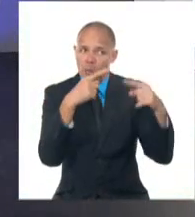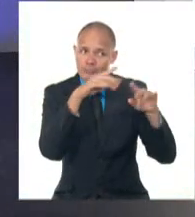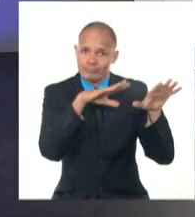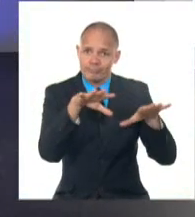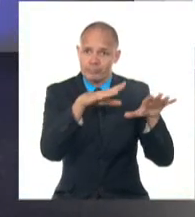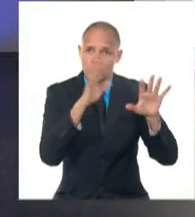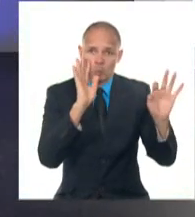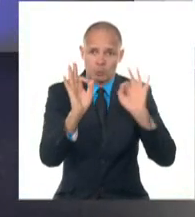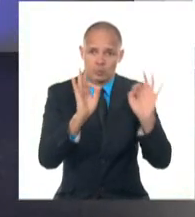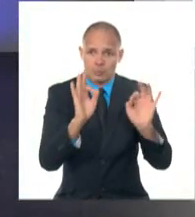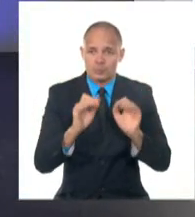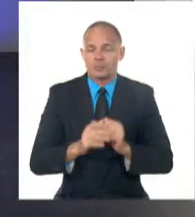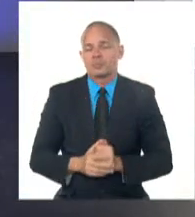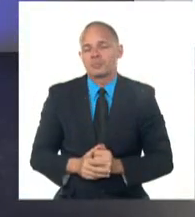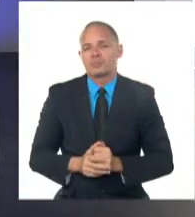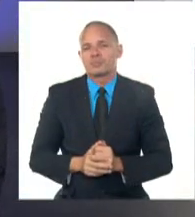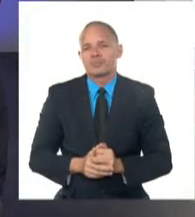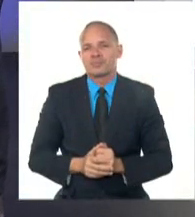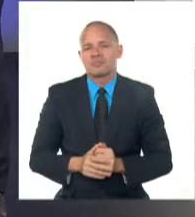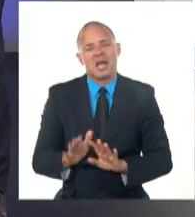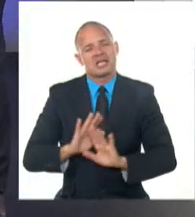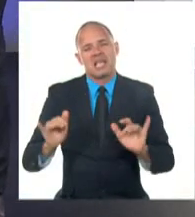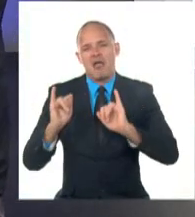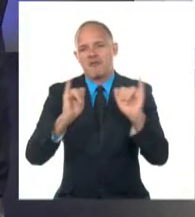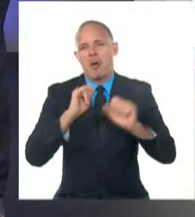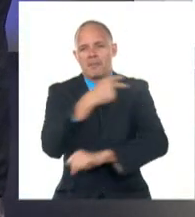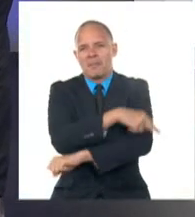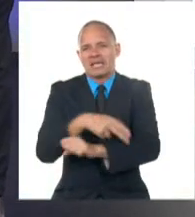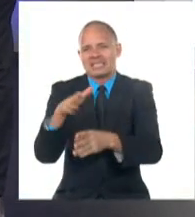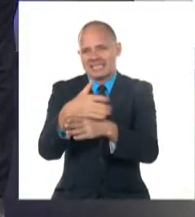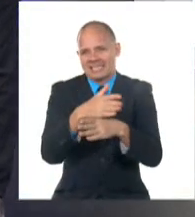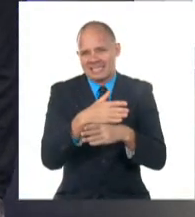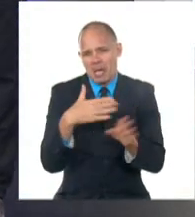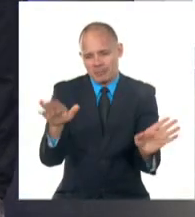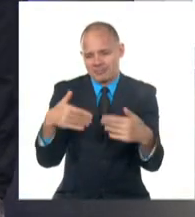Y de esta manera, Atalía, ponemos punto final a nuestro recorrido más allá de las fronteras cubanas.